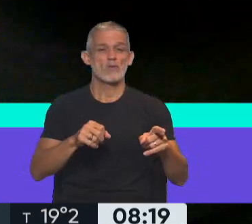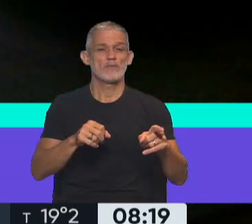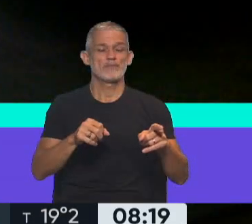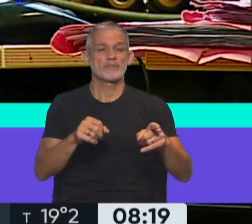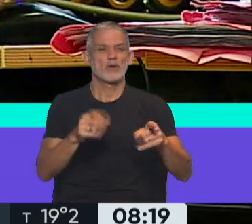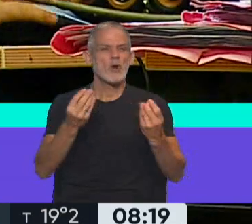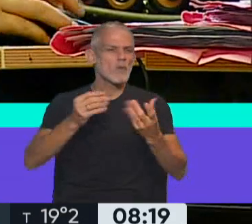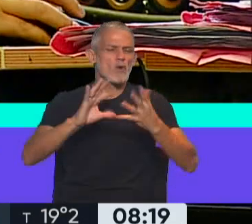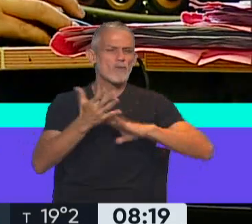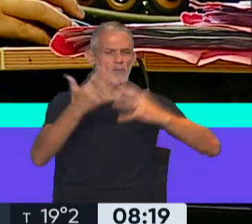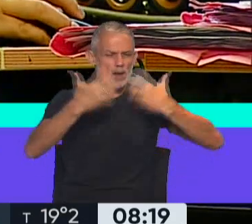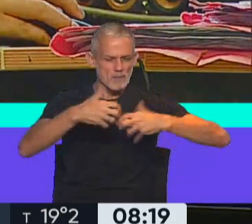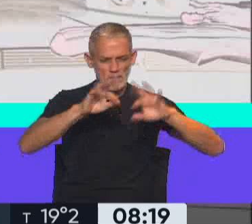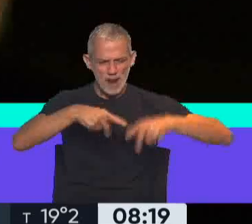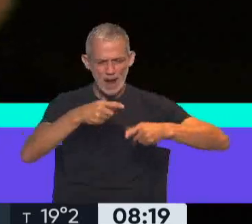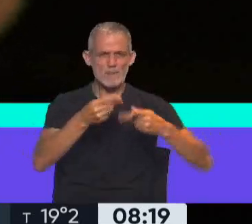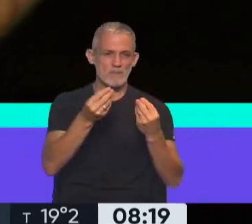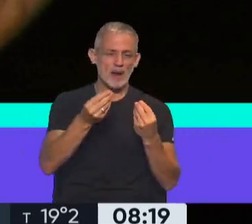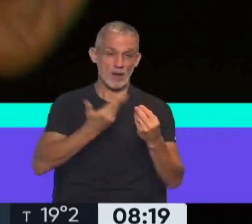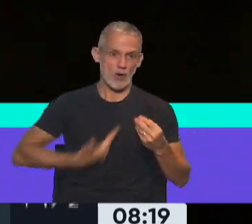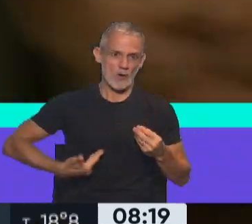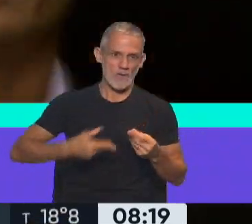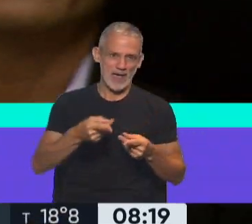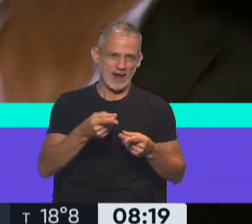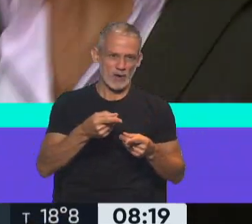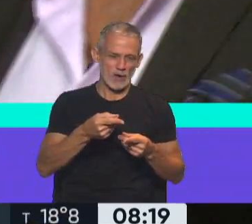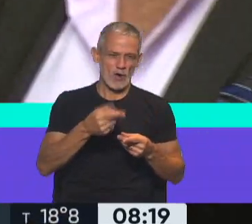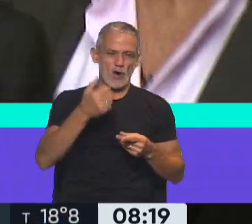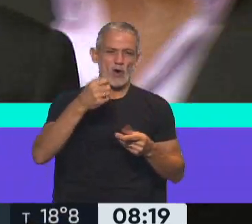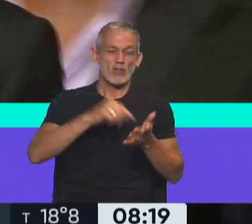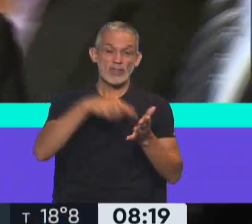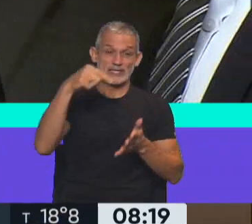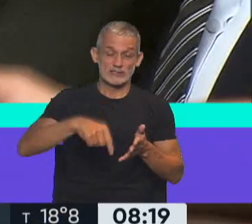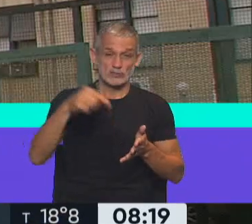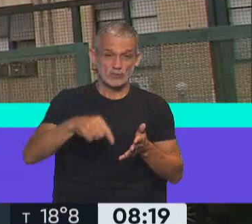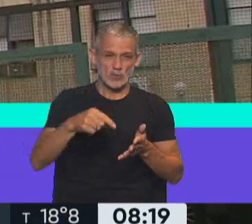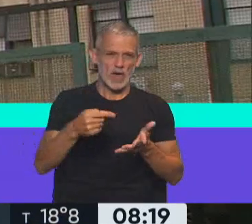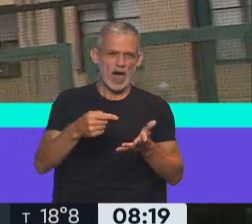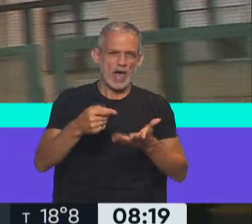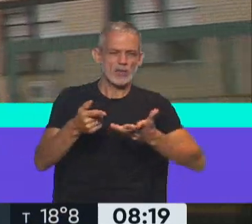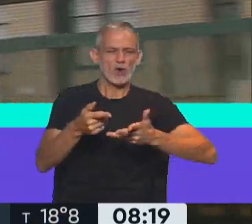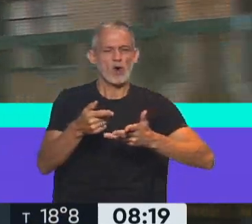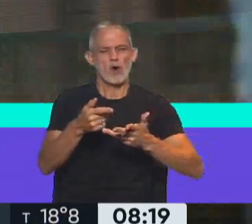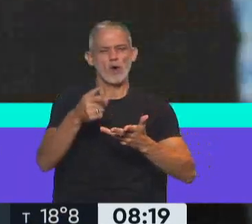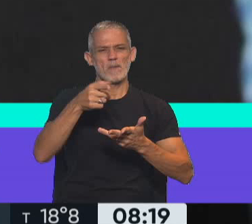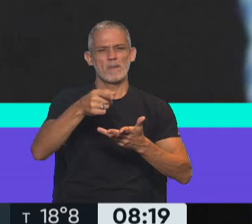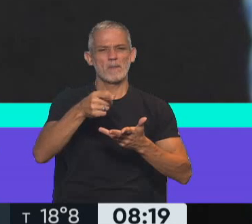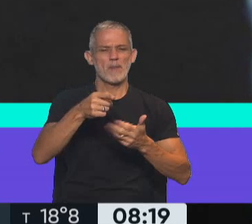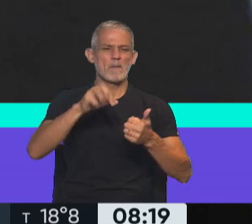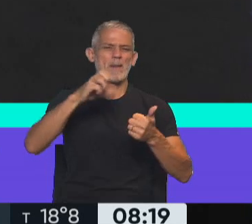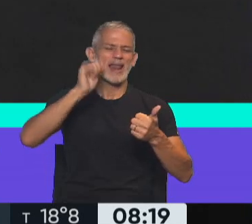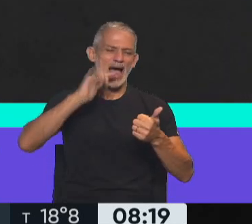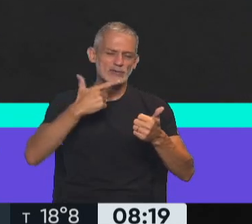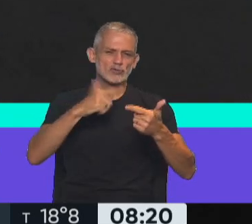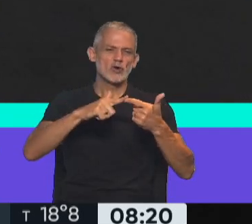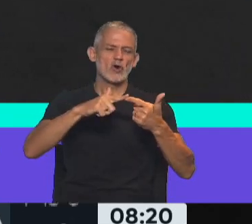esquema este de espionaje que se arma en el gobierno de la ciudad, con estilo James, con Palacio,